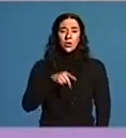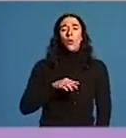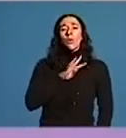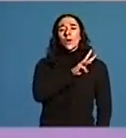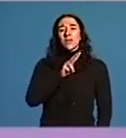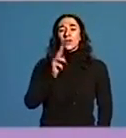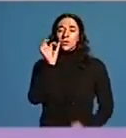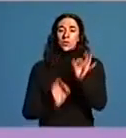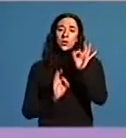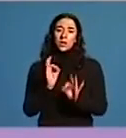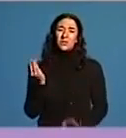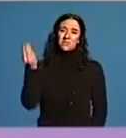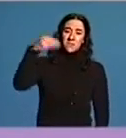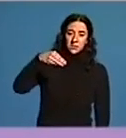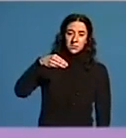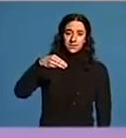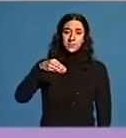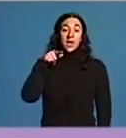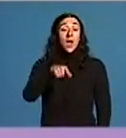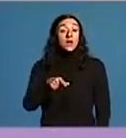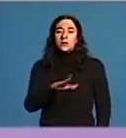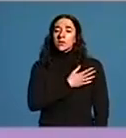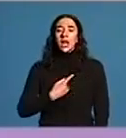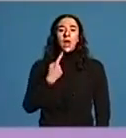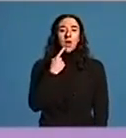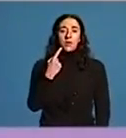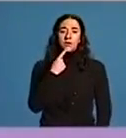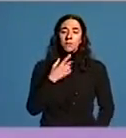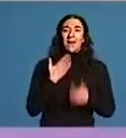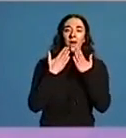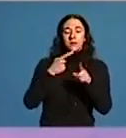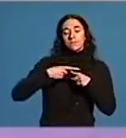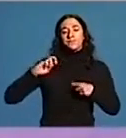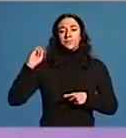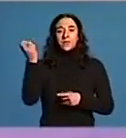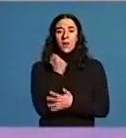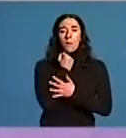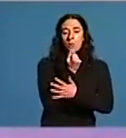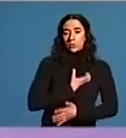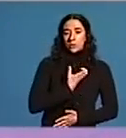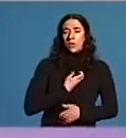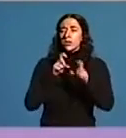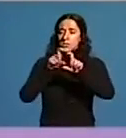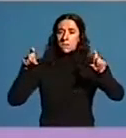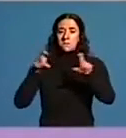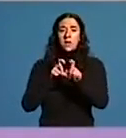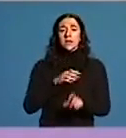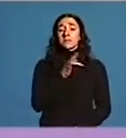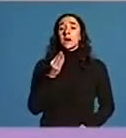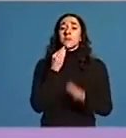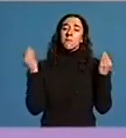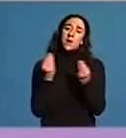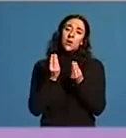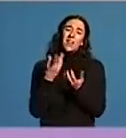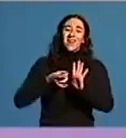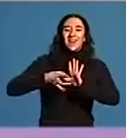máis co exercicio anterior. Este incremento debe ser o aumento das actividades dirigidas o apoio aos consellos as empresas e a mellora da calidad